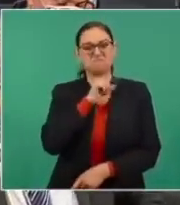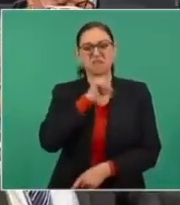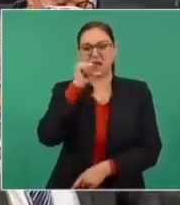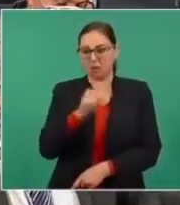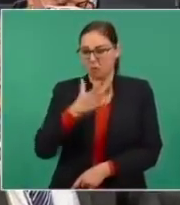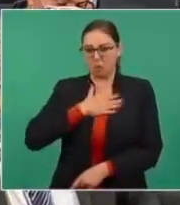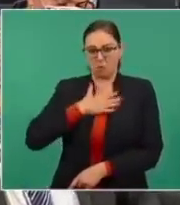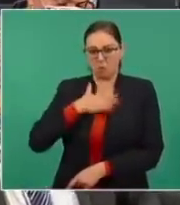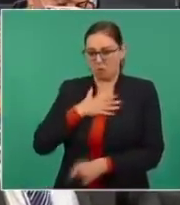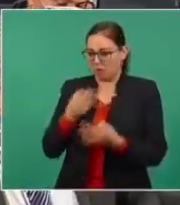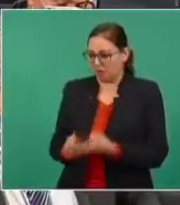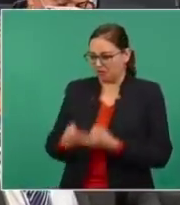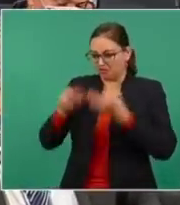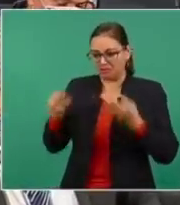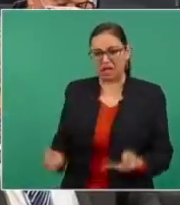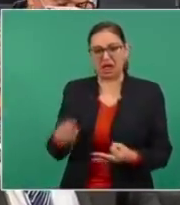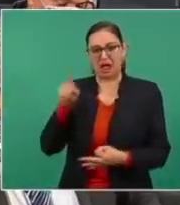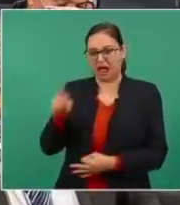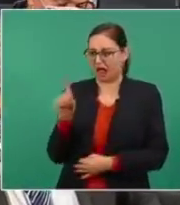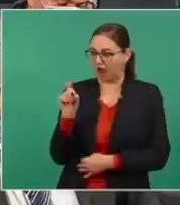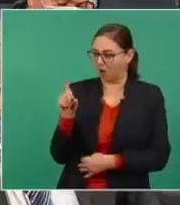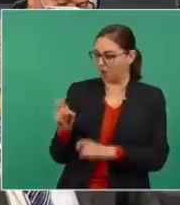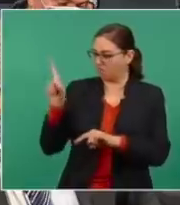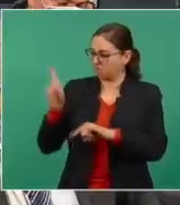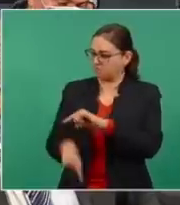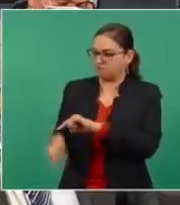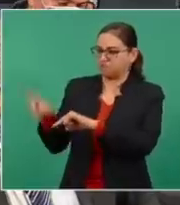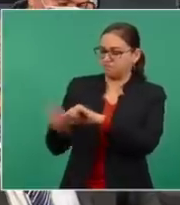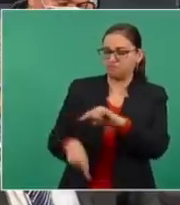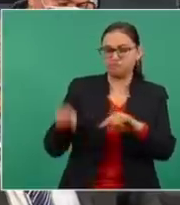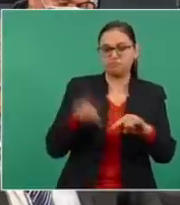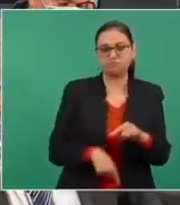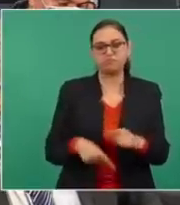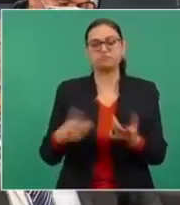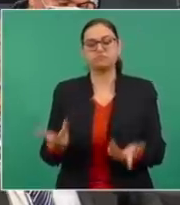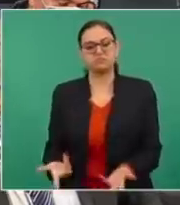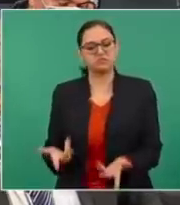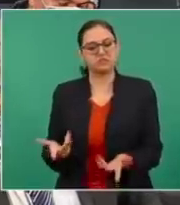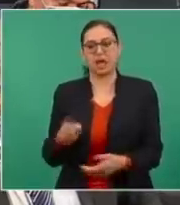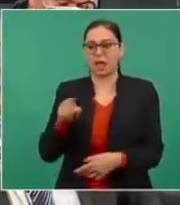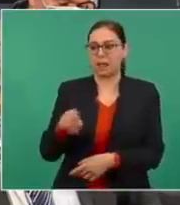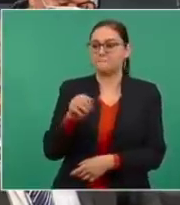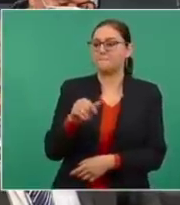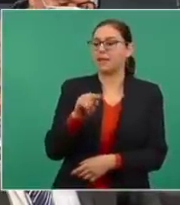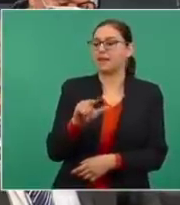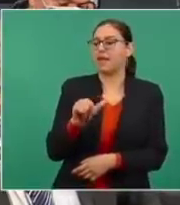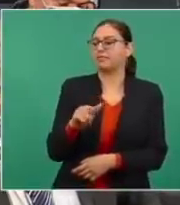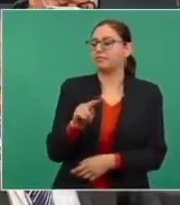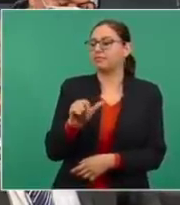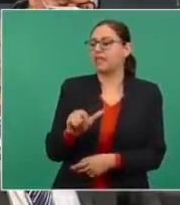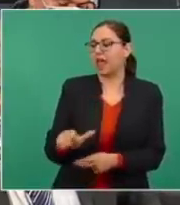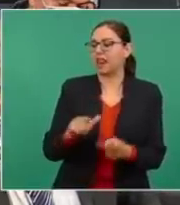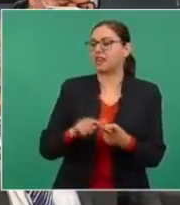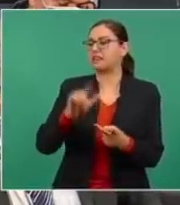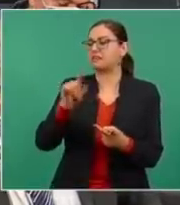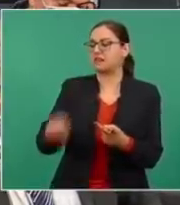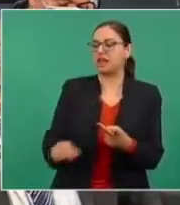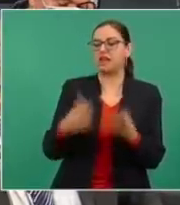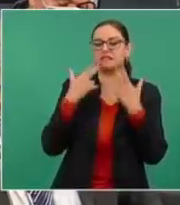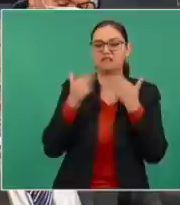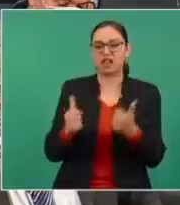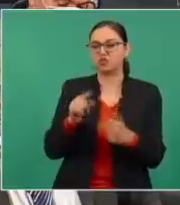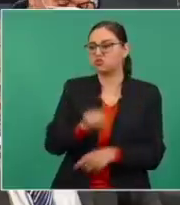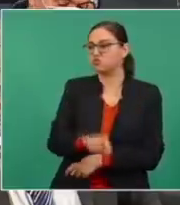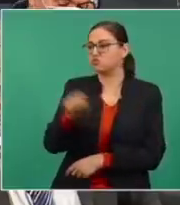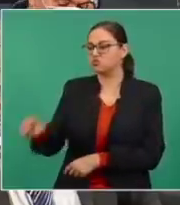tierras, ubicadas en el manantial y las islas Rancho Ardilla y Rancho Minas, a la comunidad de Tamazulapan del